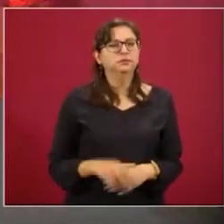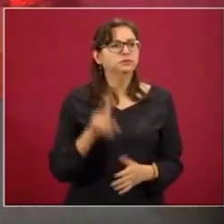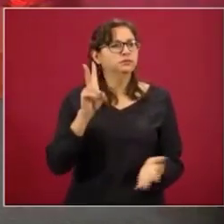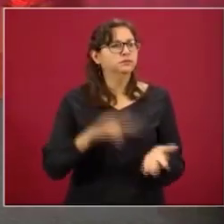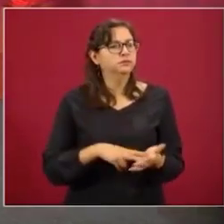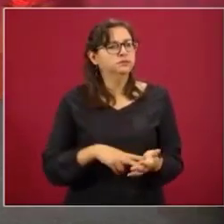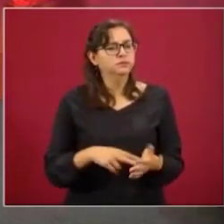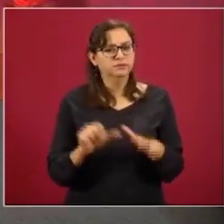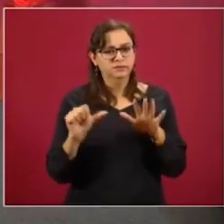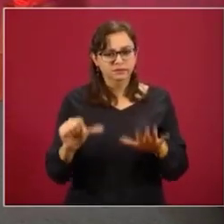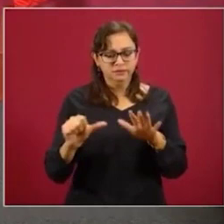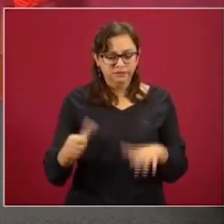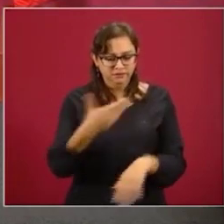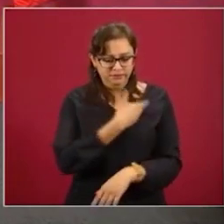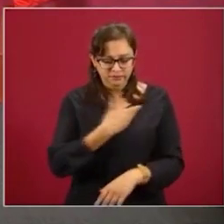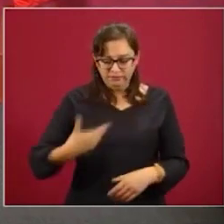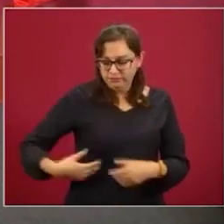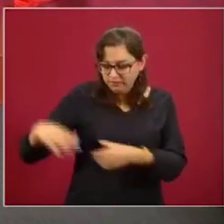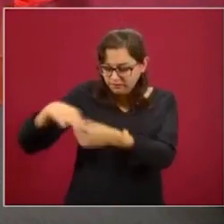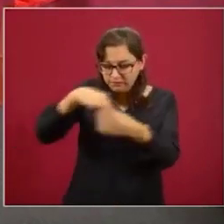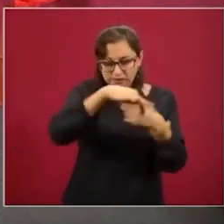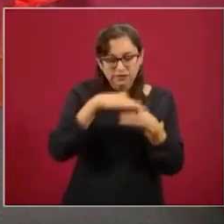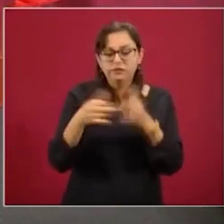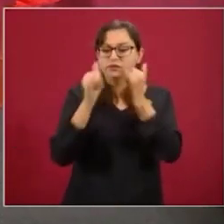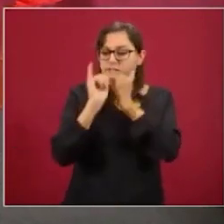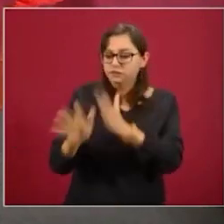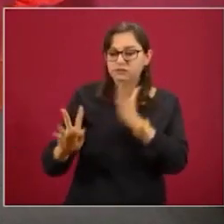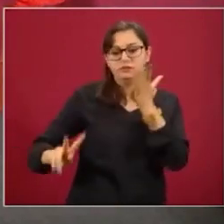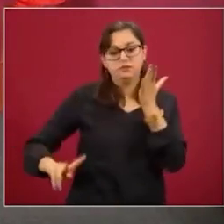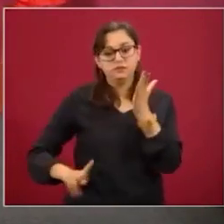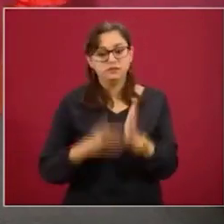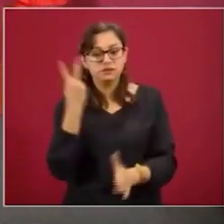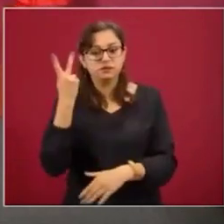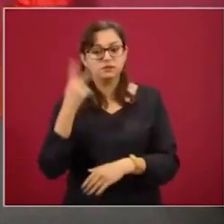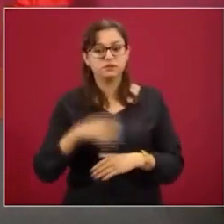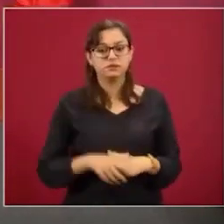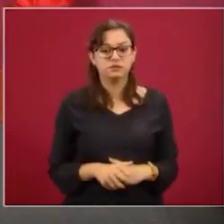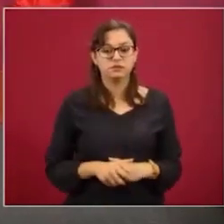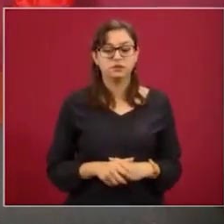2006, por la primera vez,